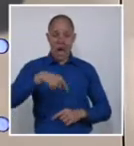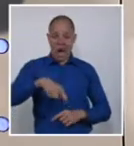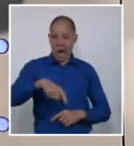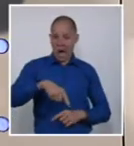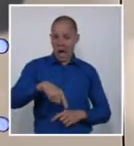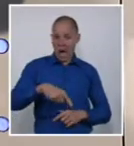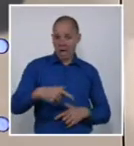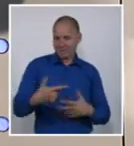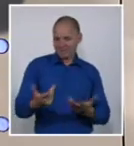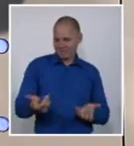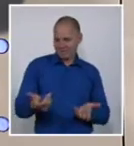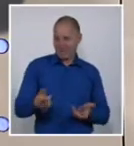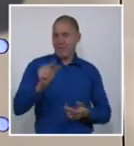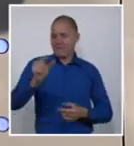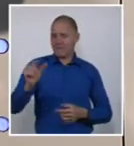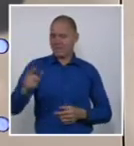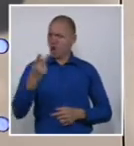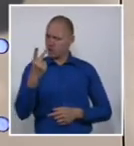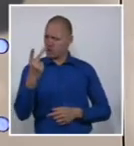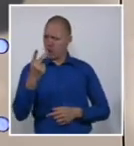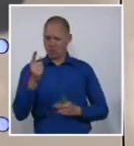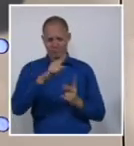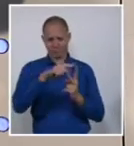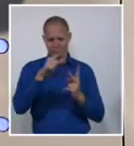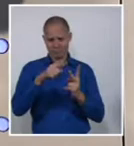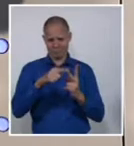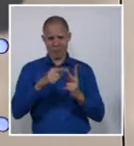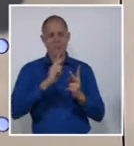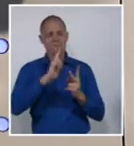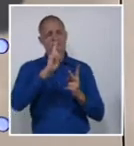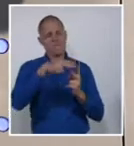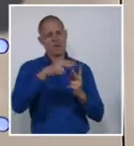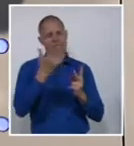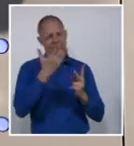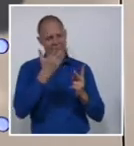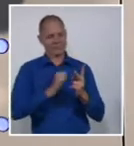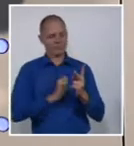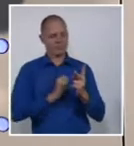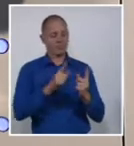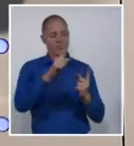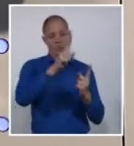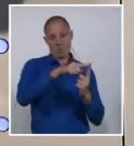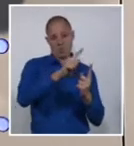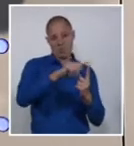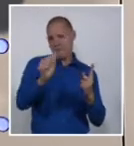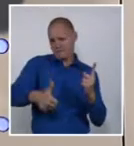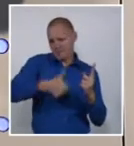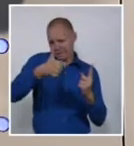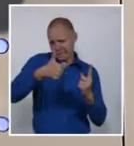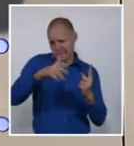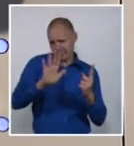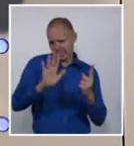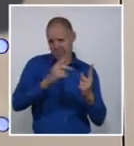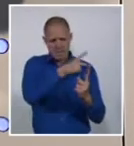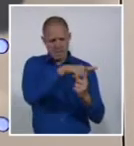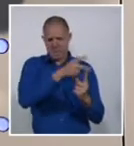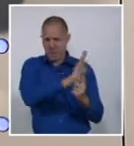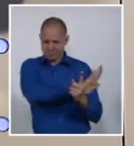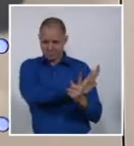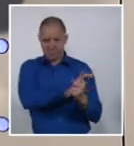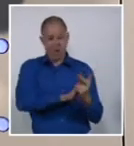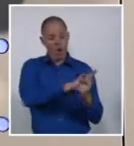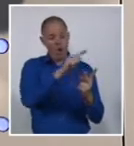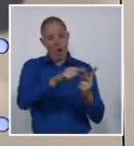en Afganistán, uno el del presidente Asraf Ghani y el otro el del opositor Abdullah Abdullah.